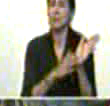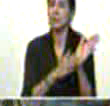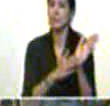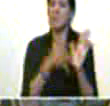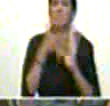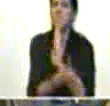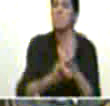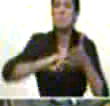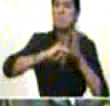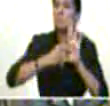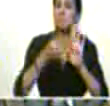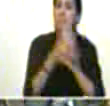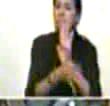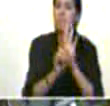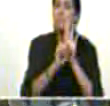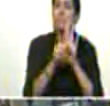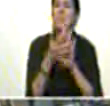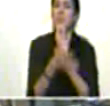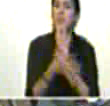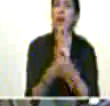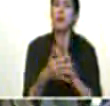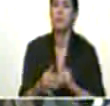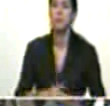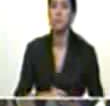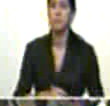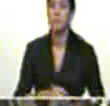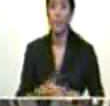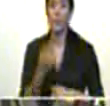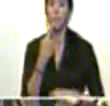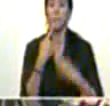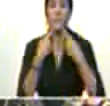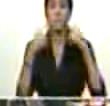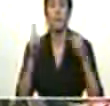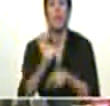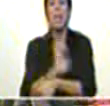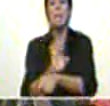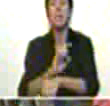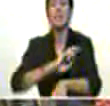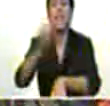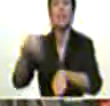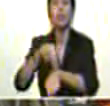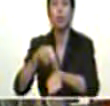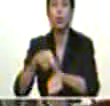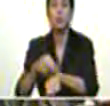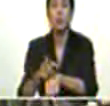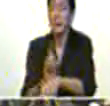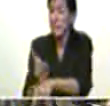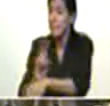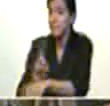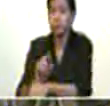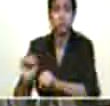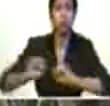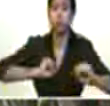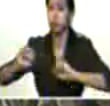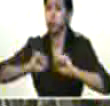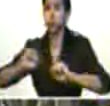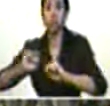de esta emergencia nacional que he decretado para activar todos los mecanismos